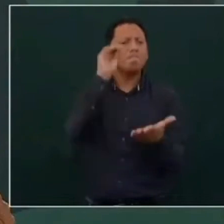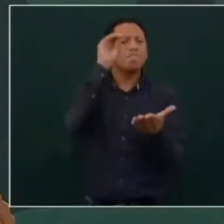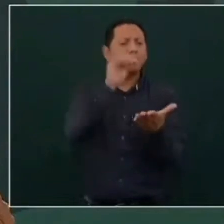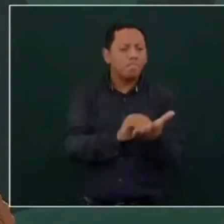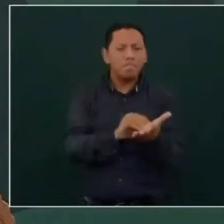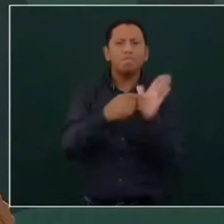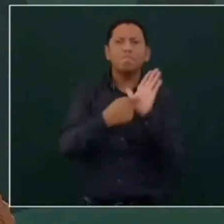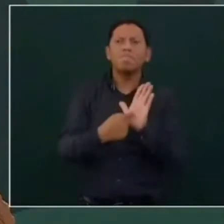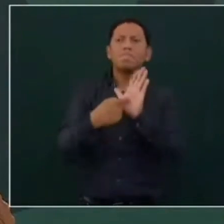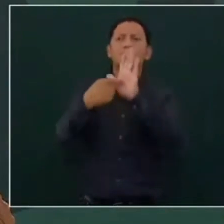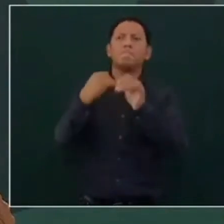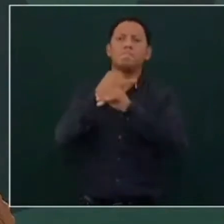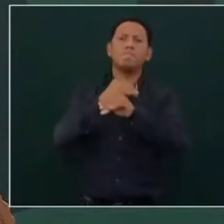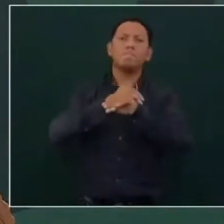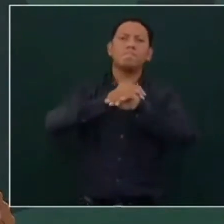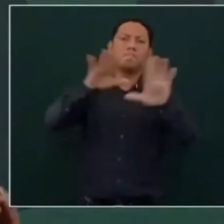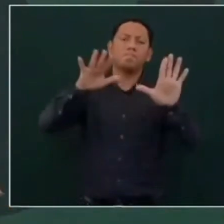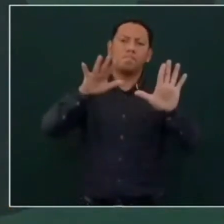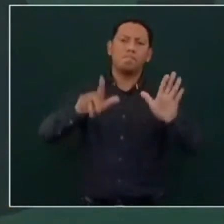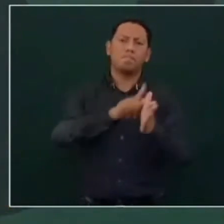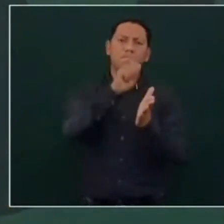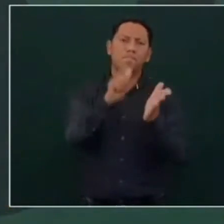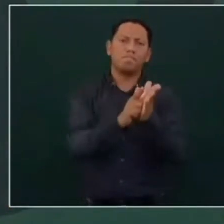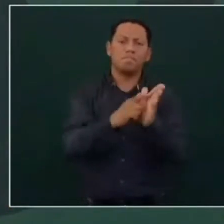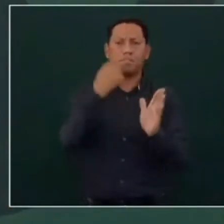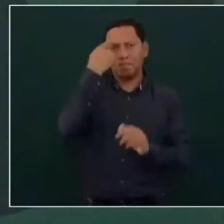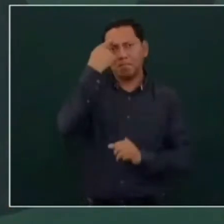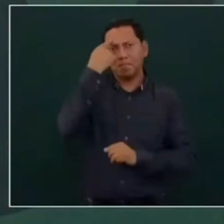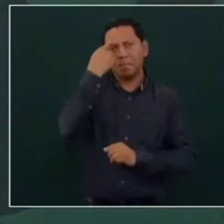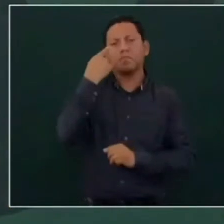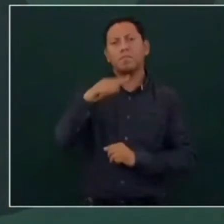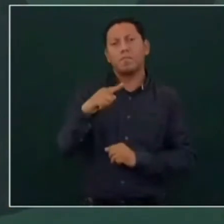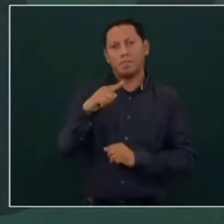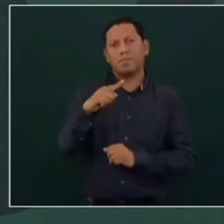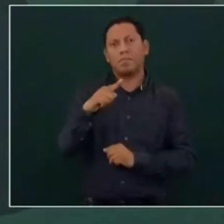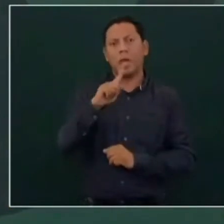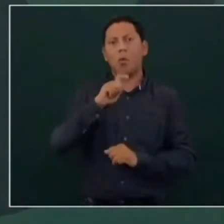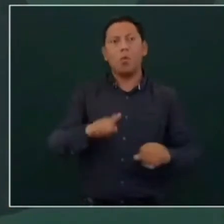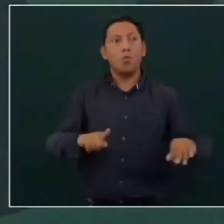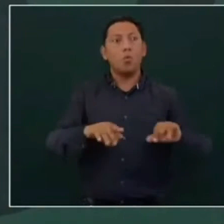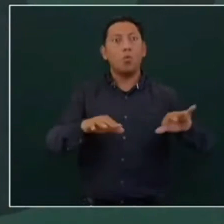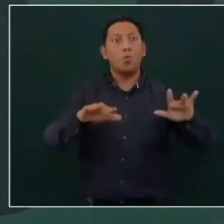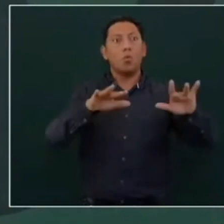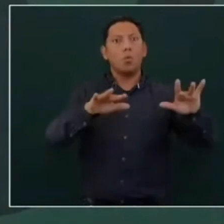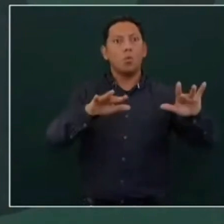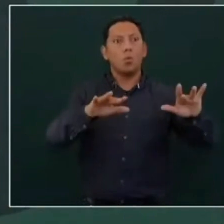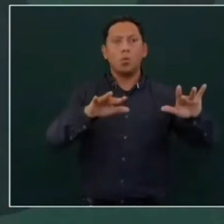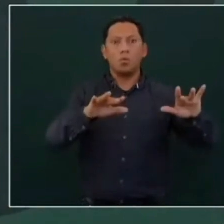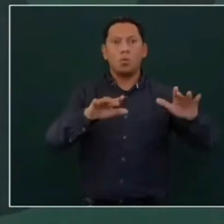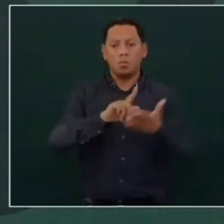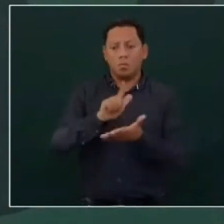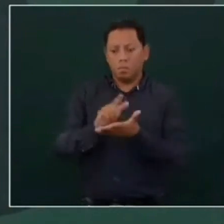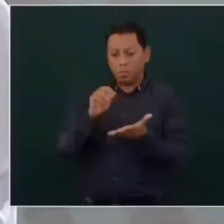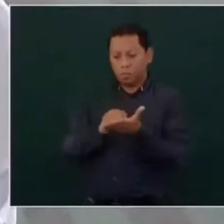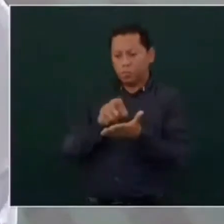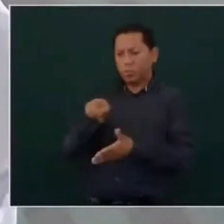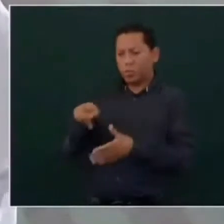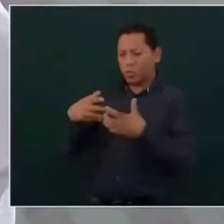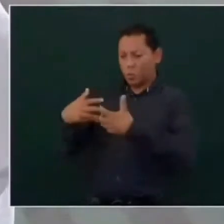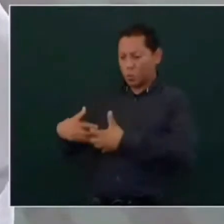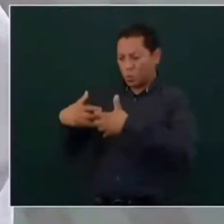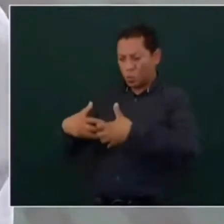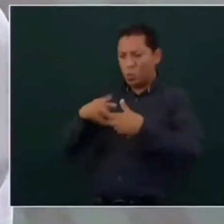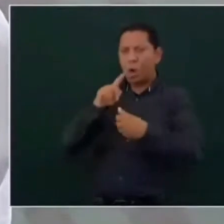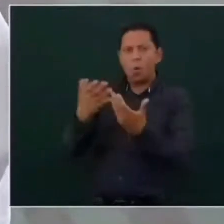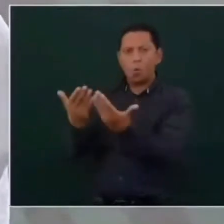para controlar lo de las inundaciones y turbinar en las presas, que no se